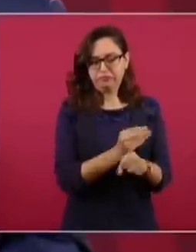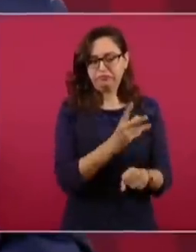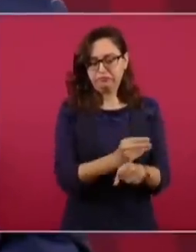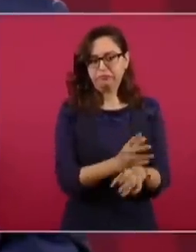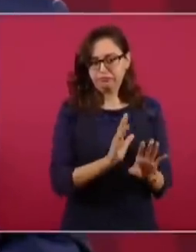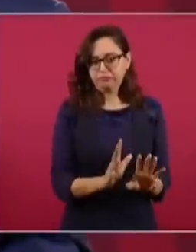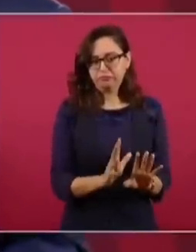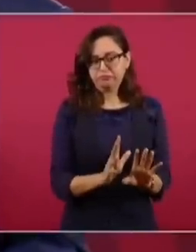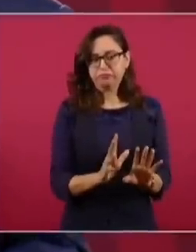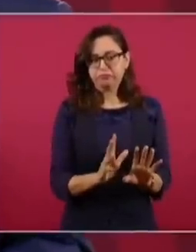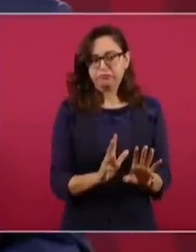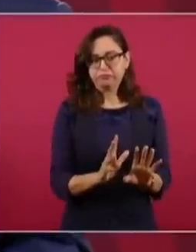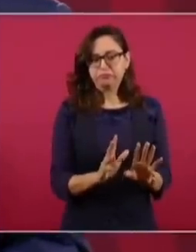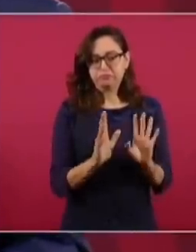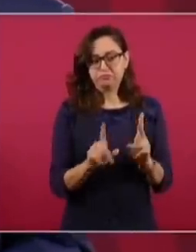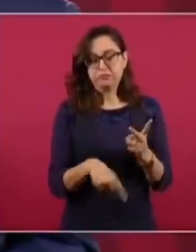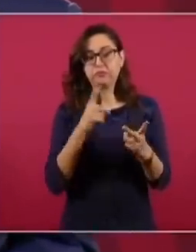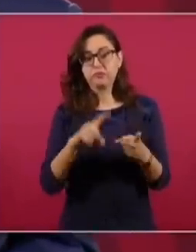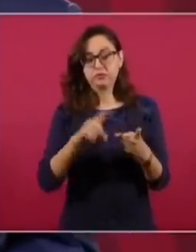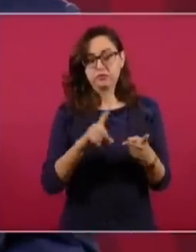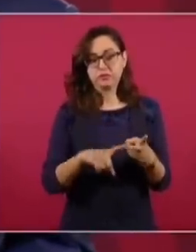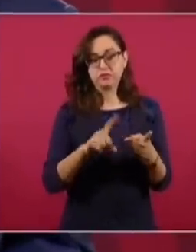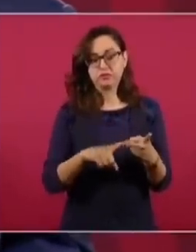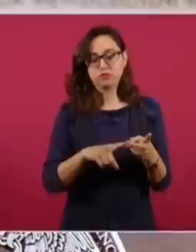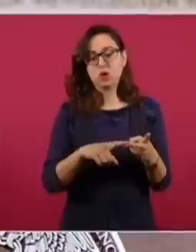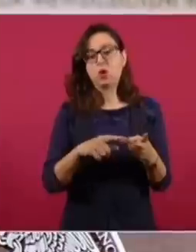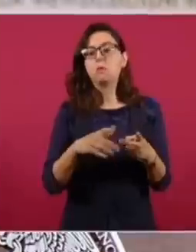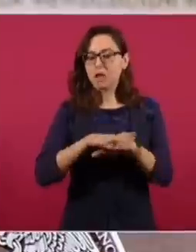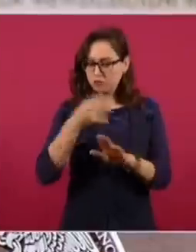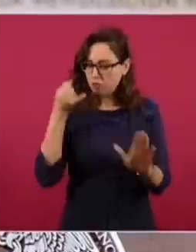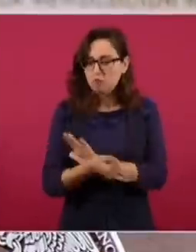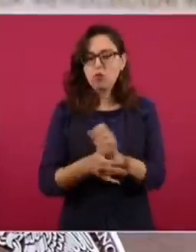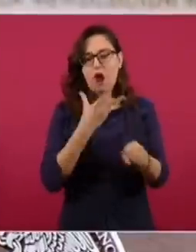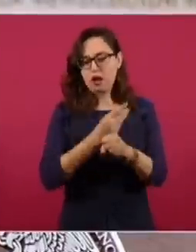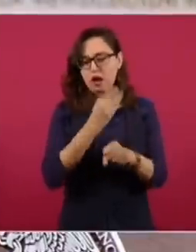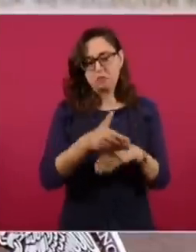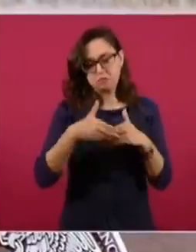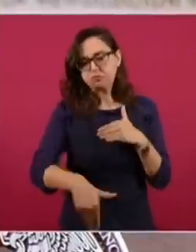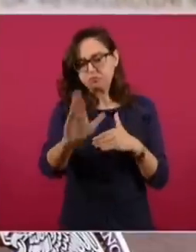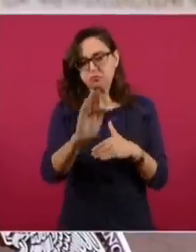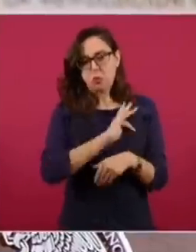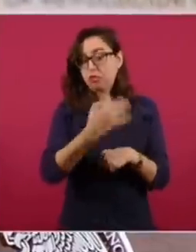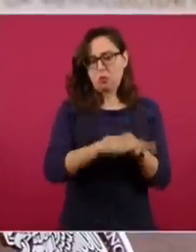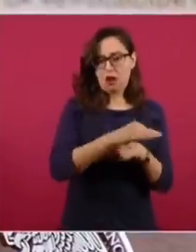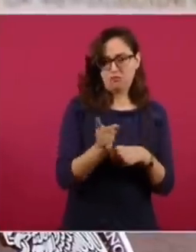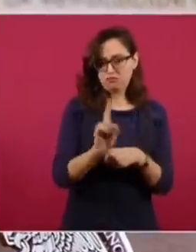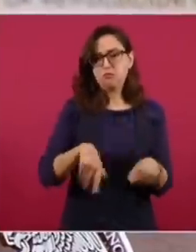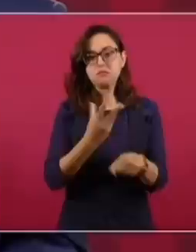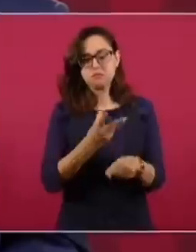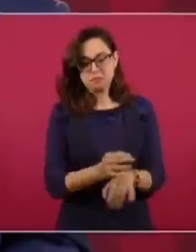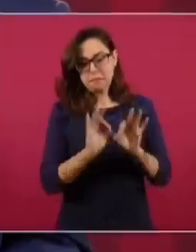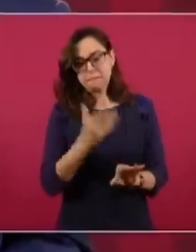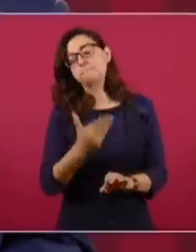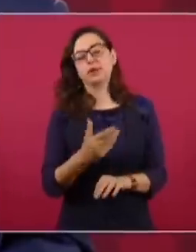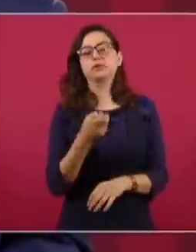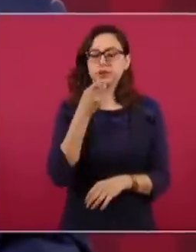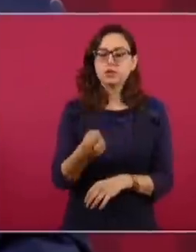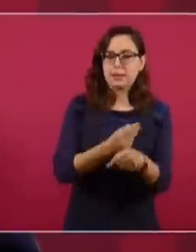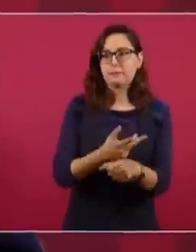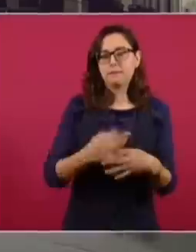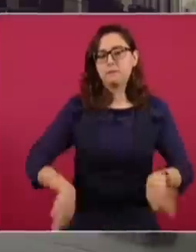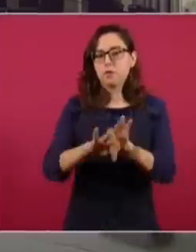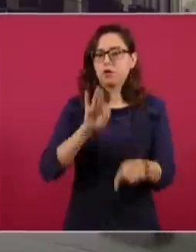intervención para mediano y largo plazo. Y optamos por la segunda. Lo vamos a hacer. ¿Por qué? Está de por medio de la seguridad de la gente.